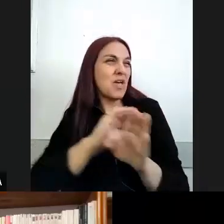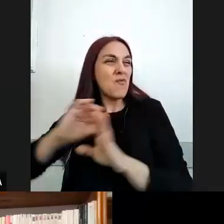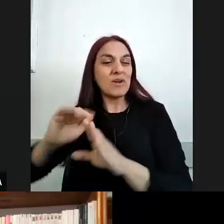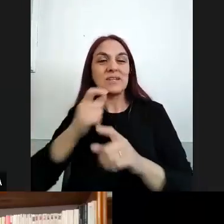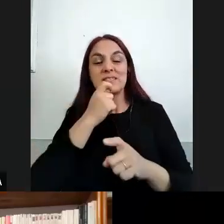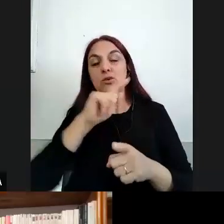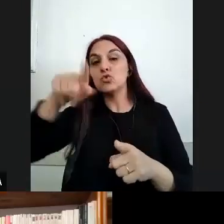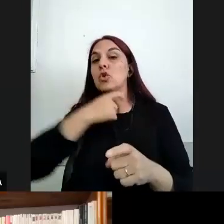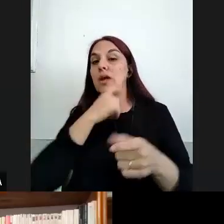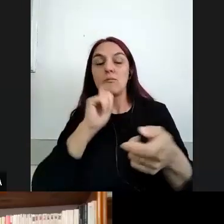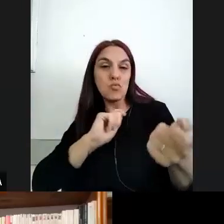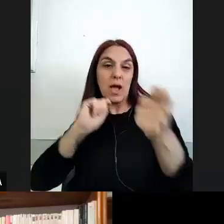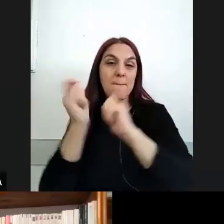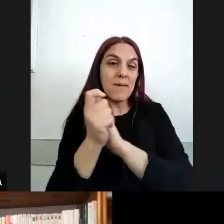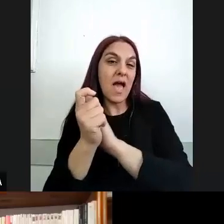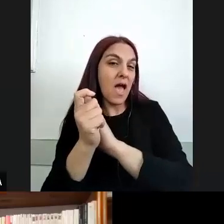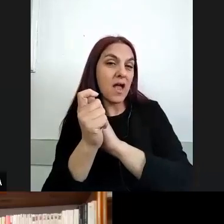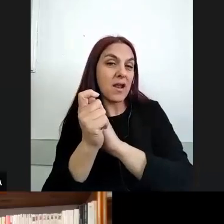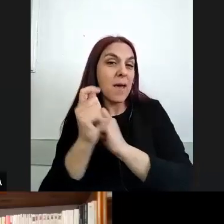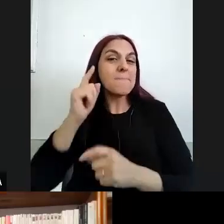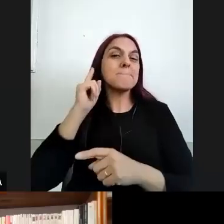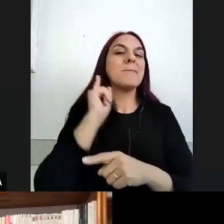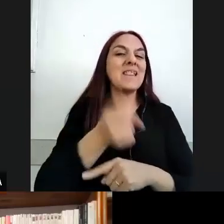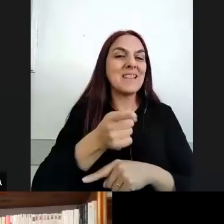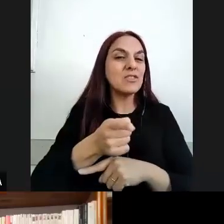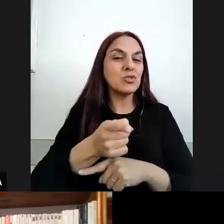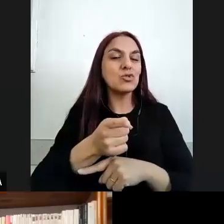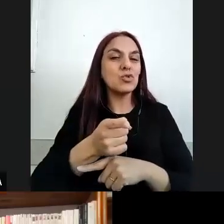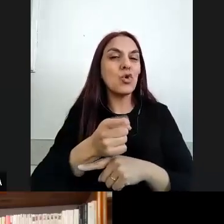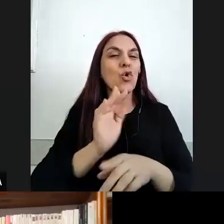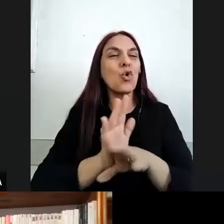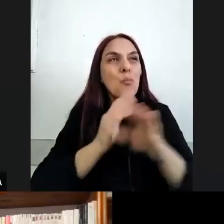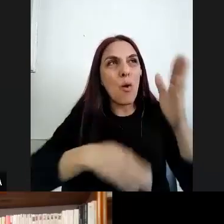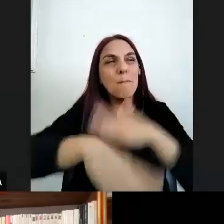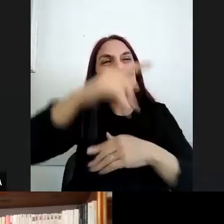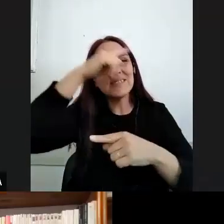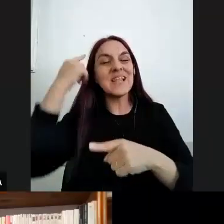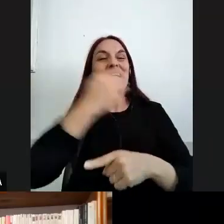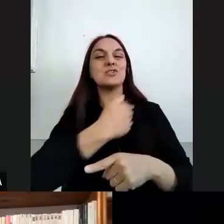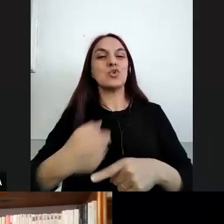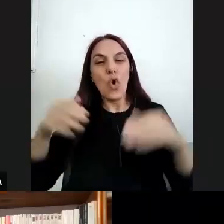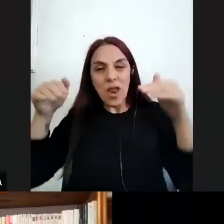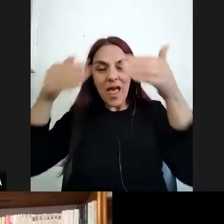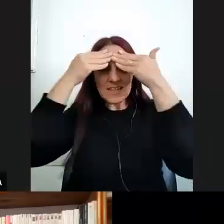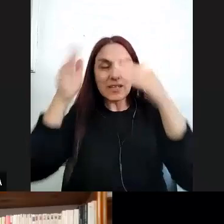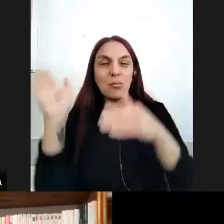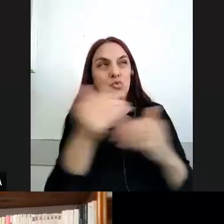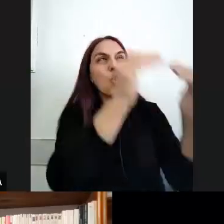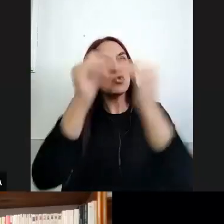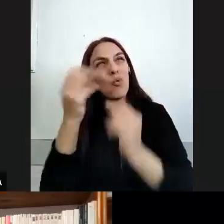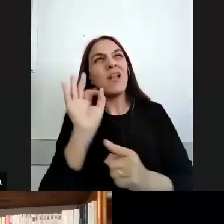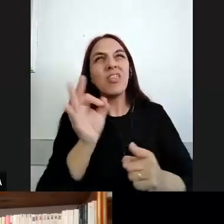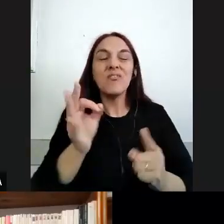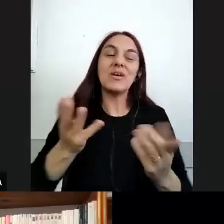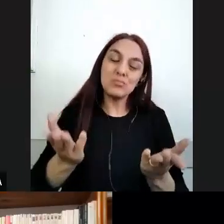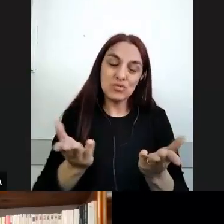o queremos reemplazar el mandato más nacionalista el mandato más uniformizador digamos que sabemos que fue